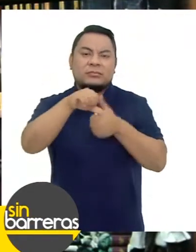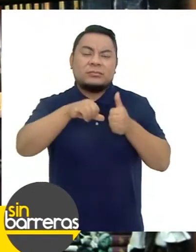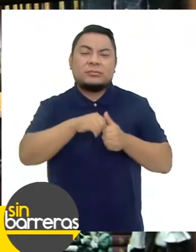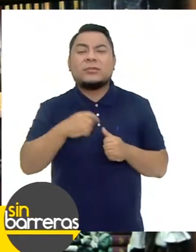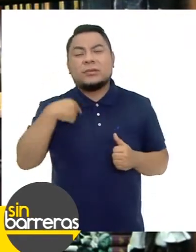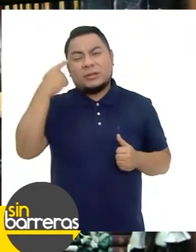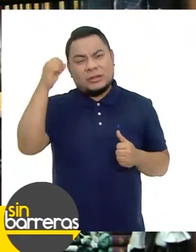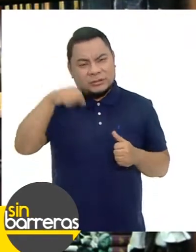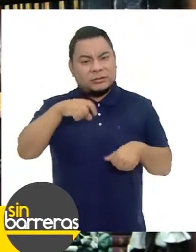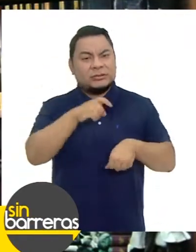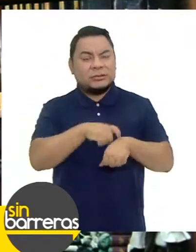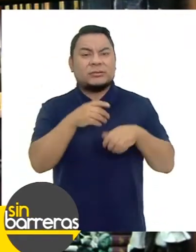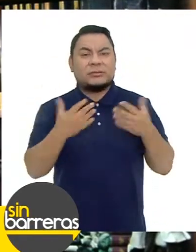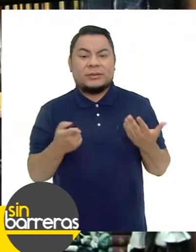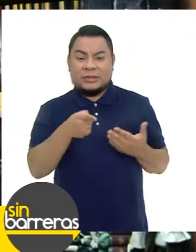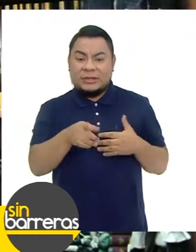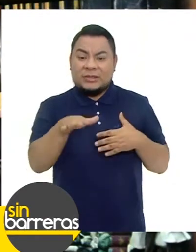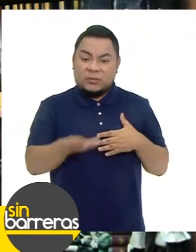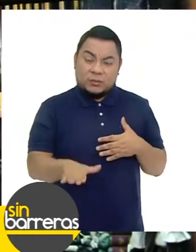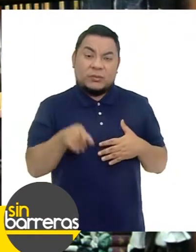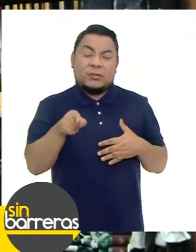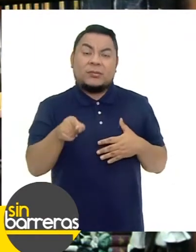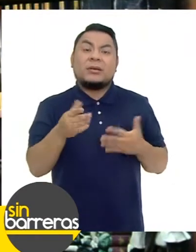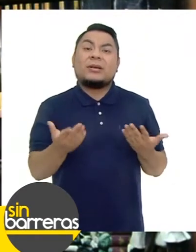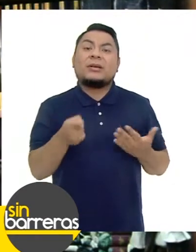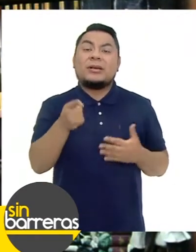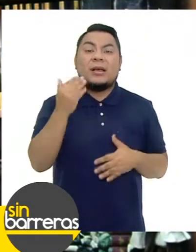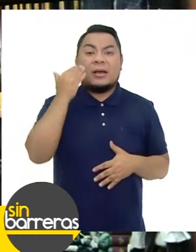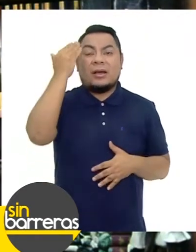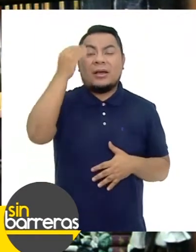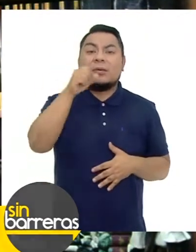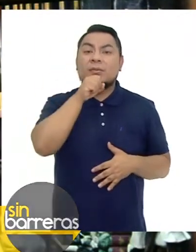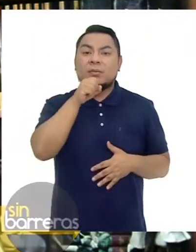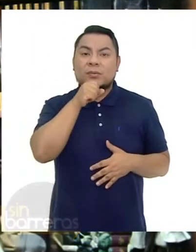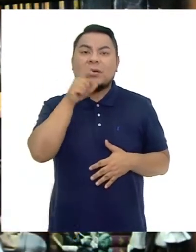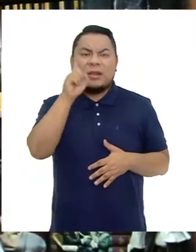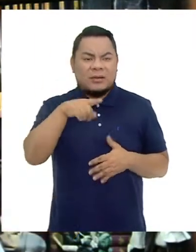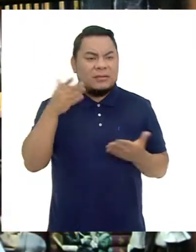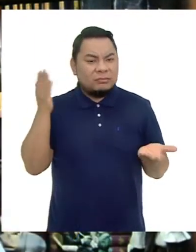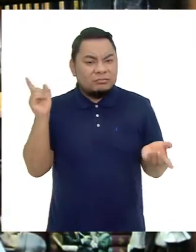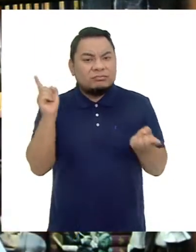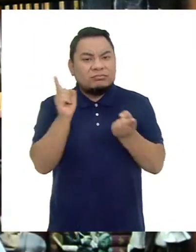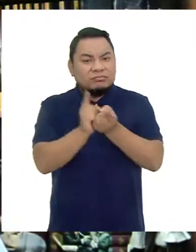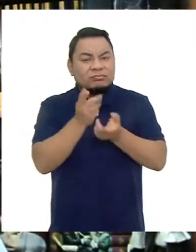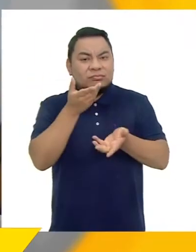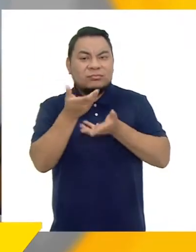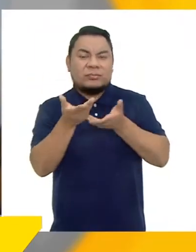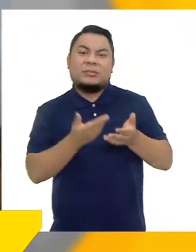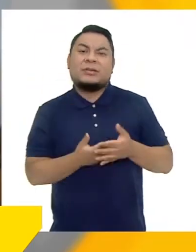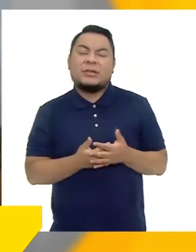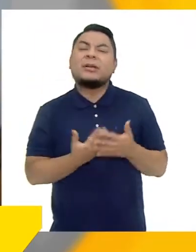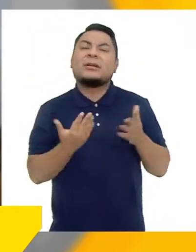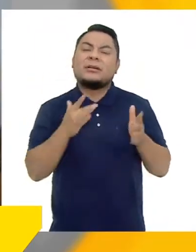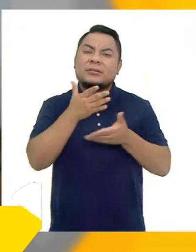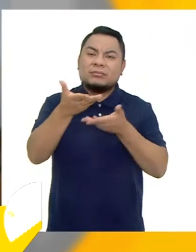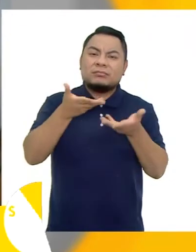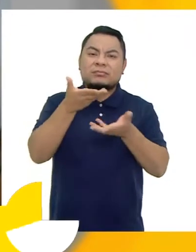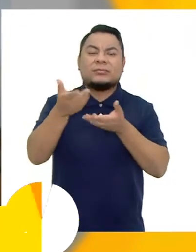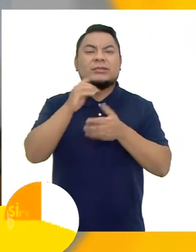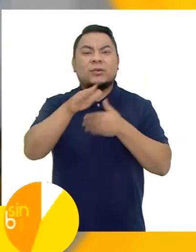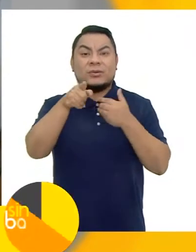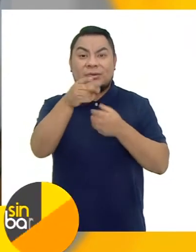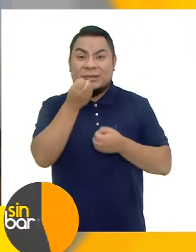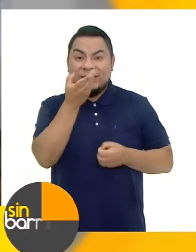Que sí hay un mayor espacio Entre ese niño Y ese adulto mayor Y eso se puede aprovechar Sobre todo Para